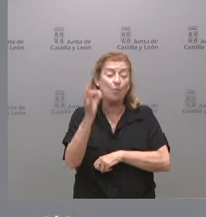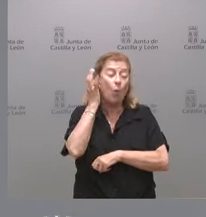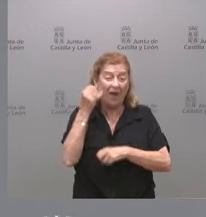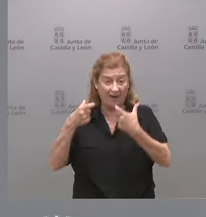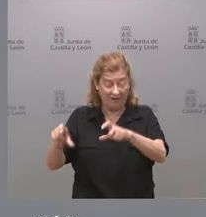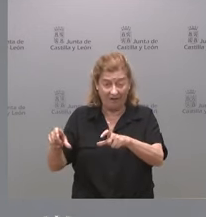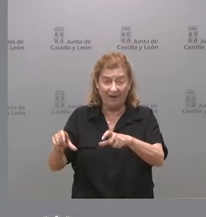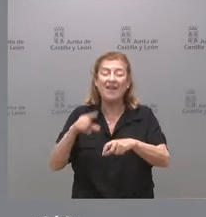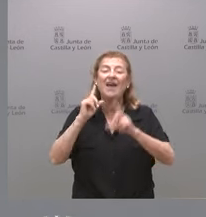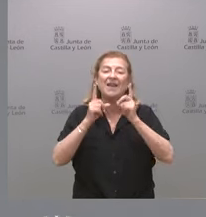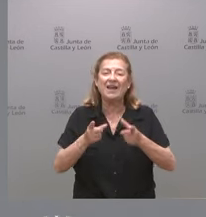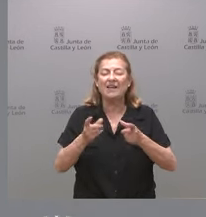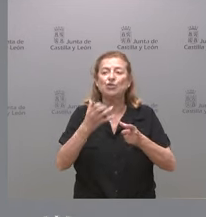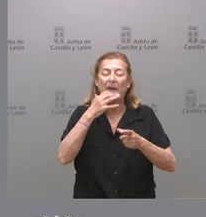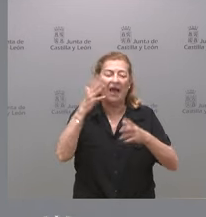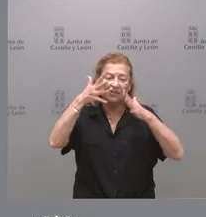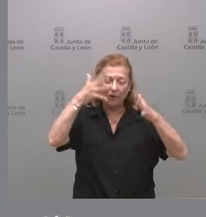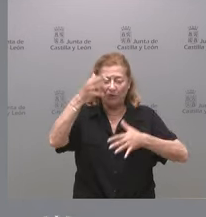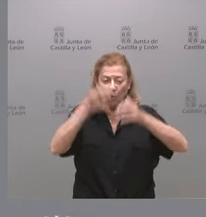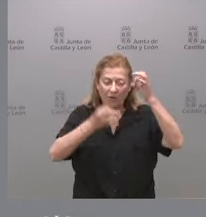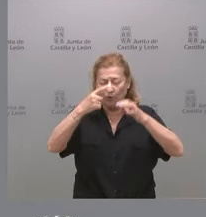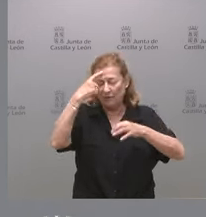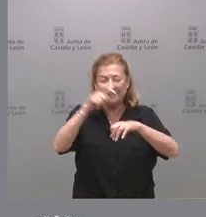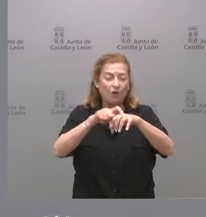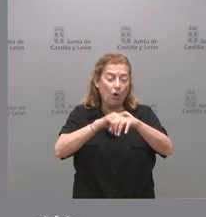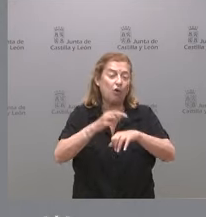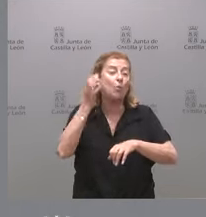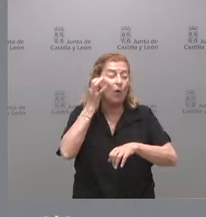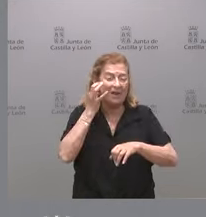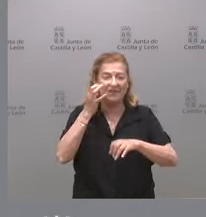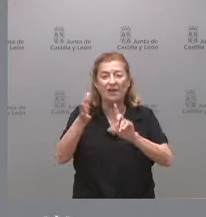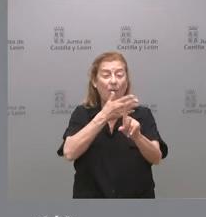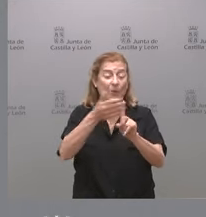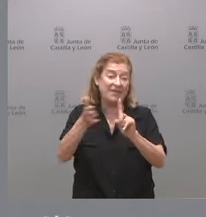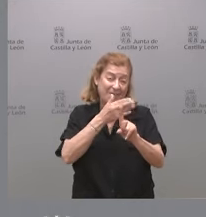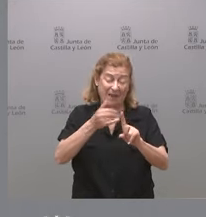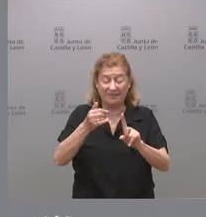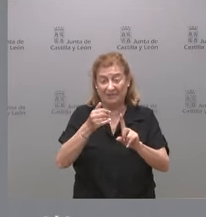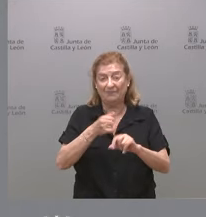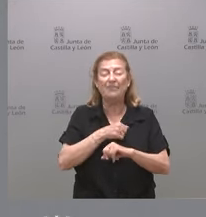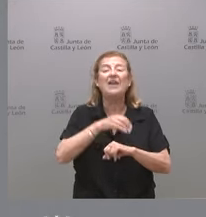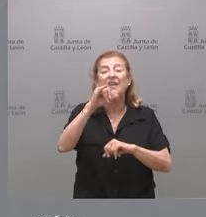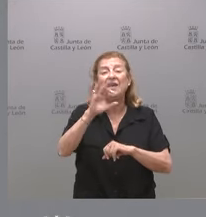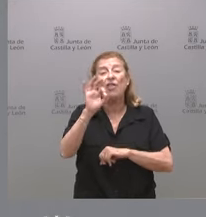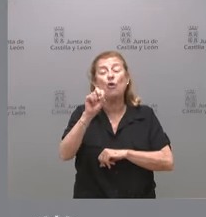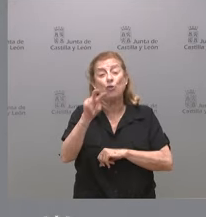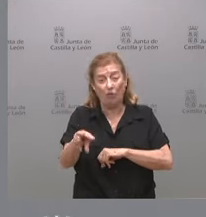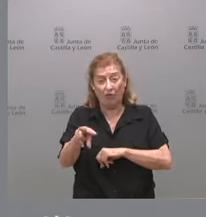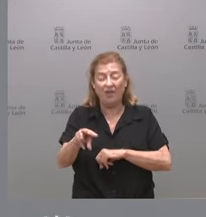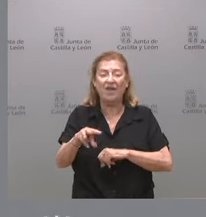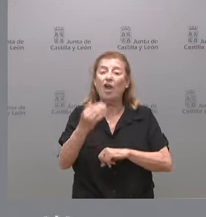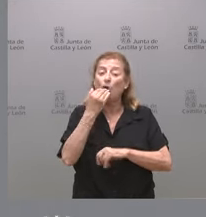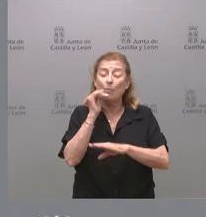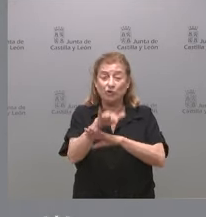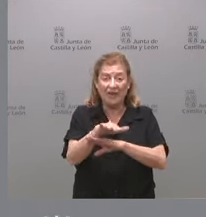en el caso de asesoramiento jurídico y el servicio psicológico a mujeres víctimas de maltrato y el 012 postal